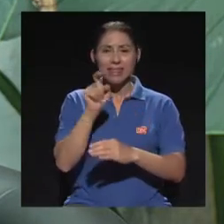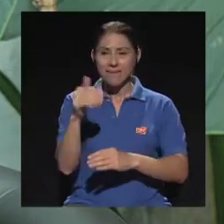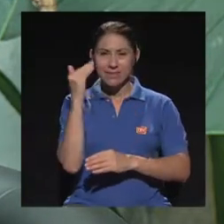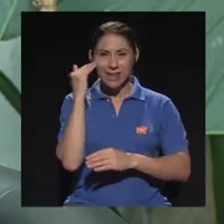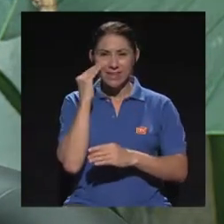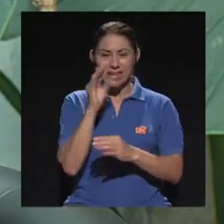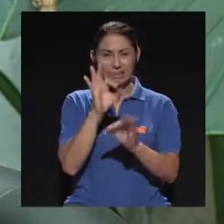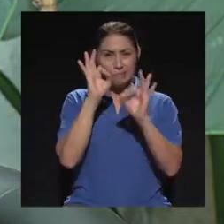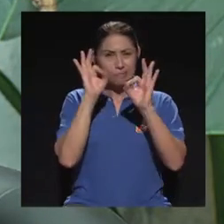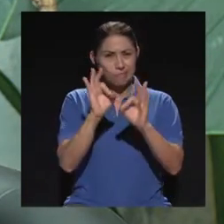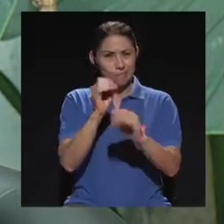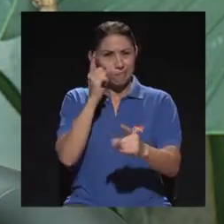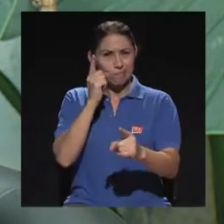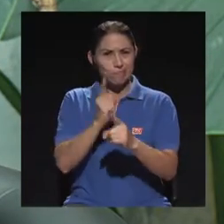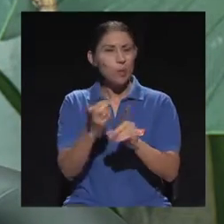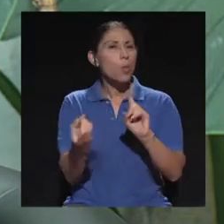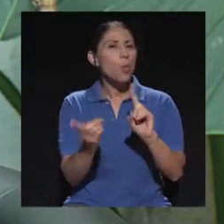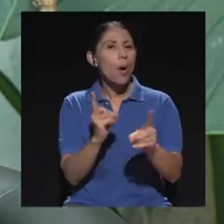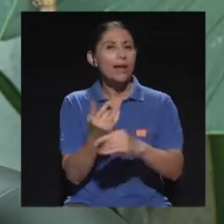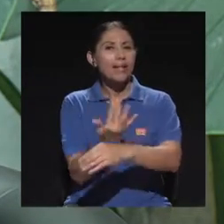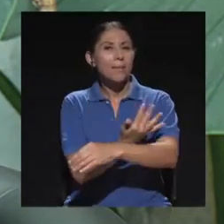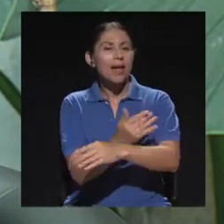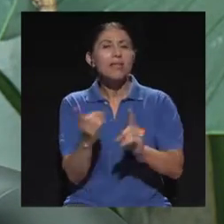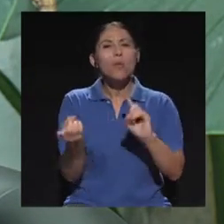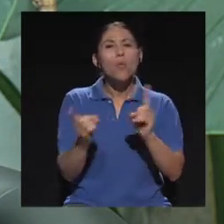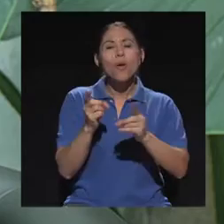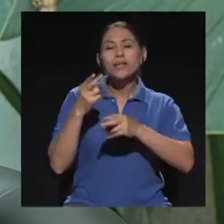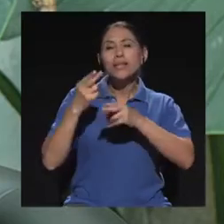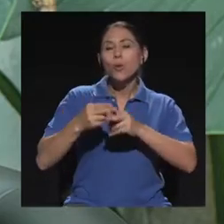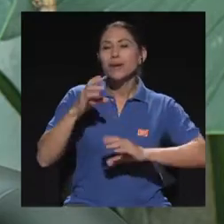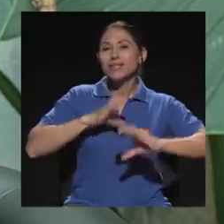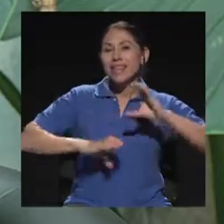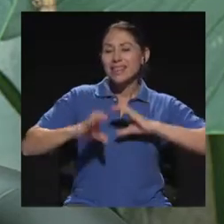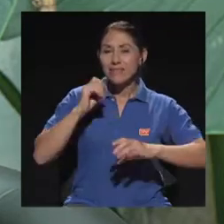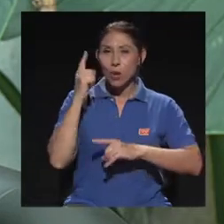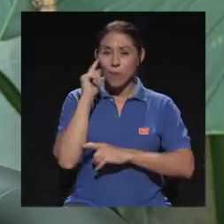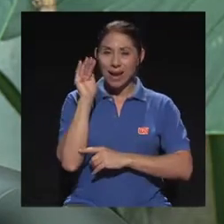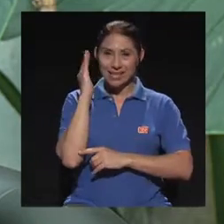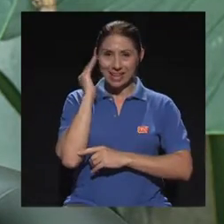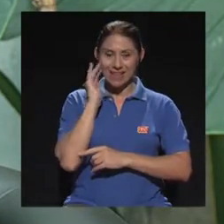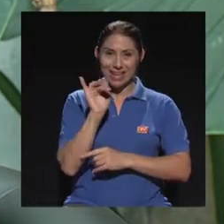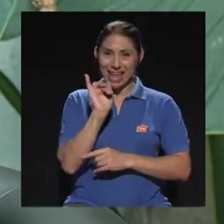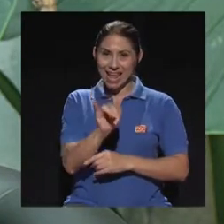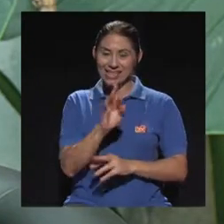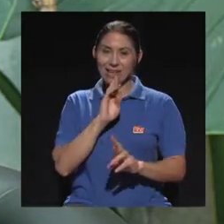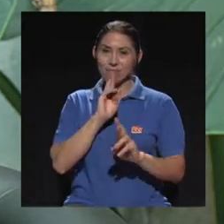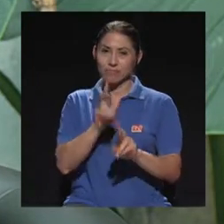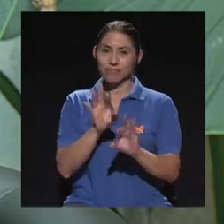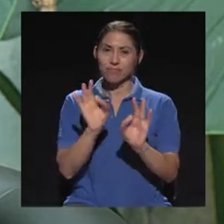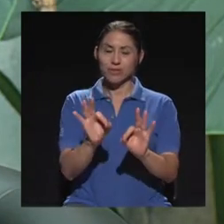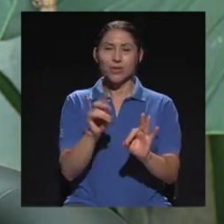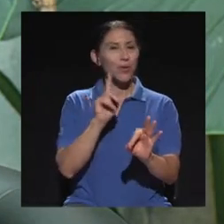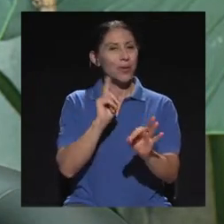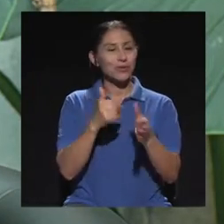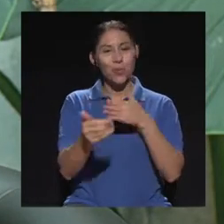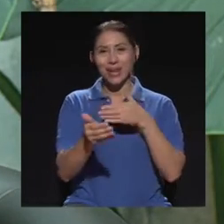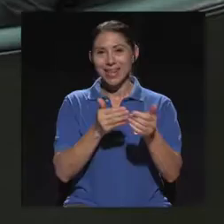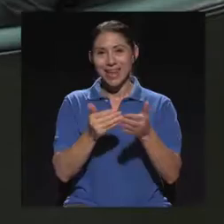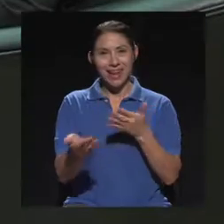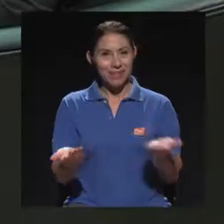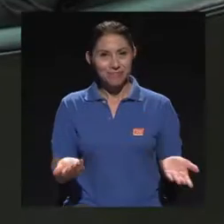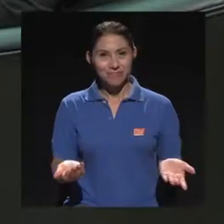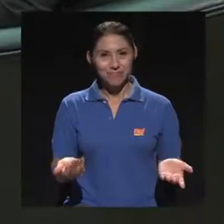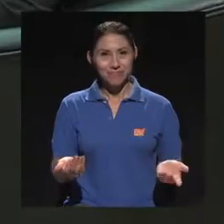cuál es la planta, el nombre científico, para saber que esa es la que tiene el efecto. No es cualquiera. Milde,